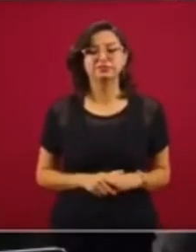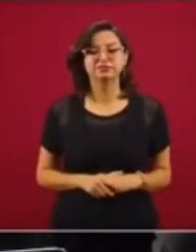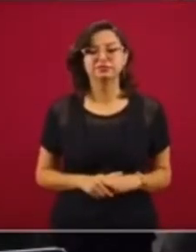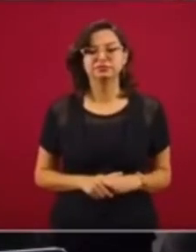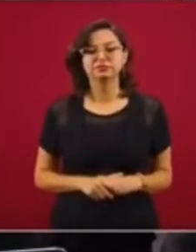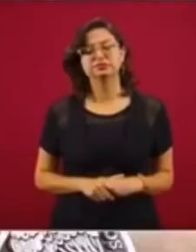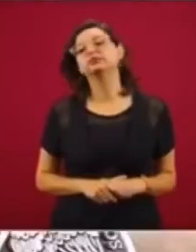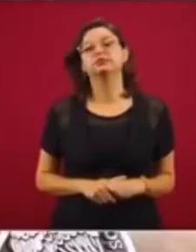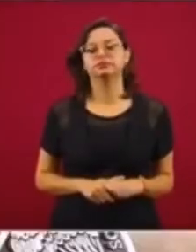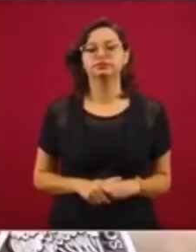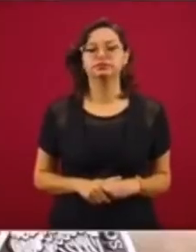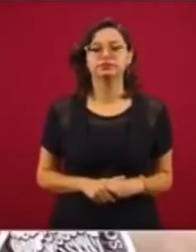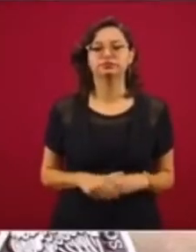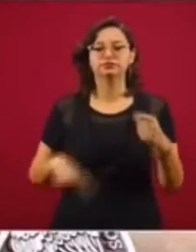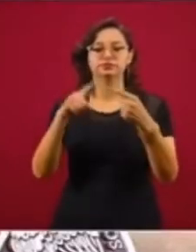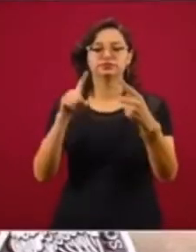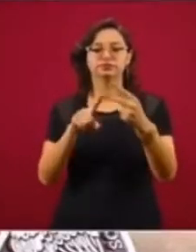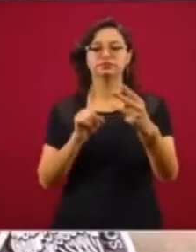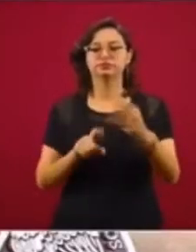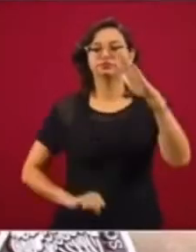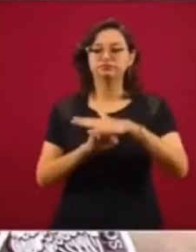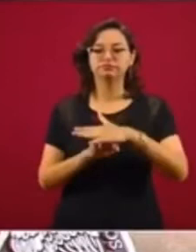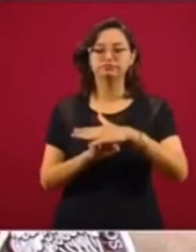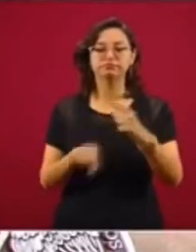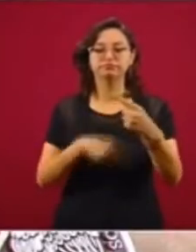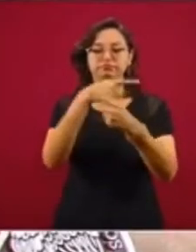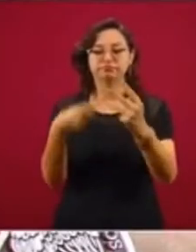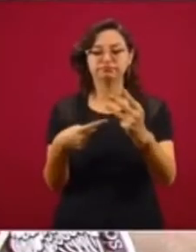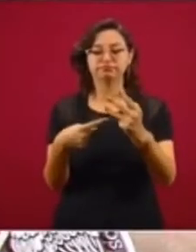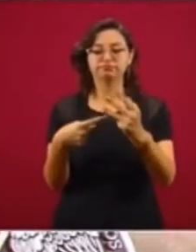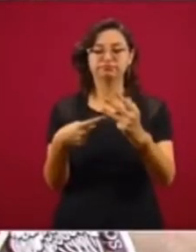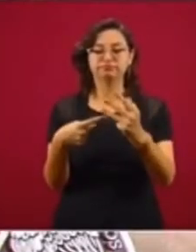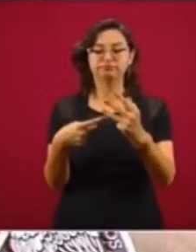Tiene tres elementos básicos. Tres.